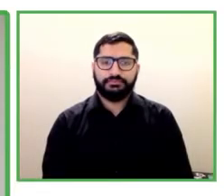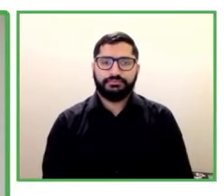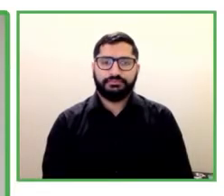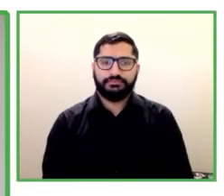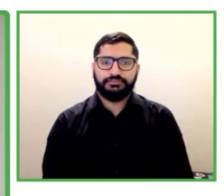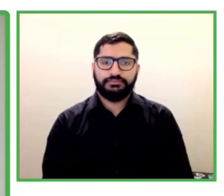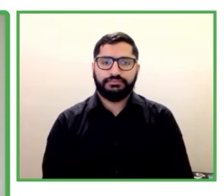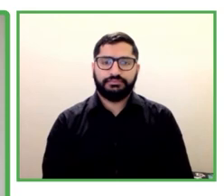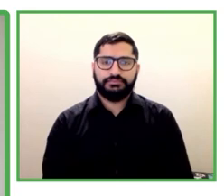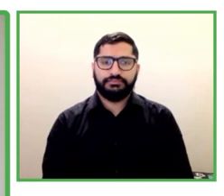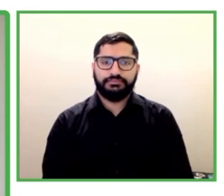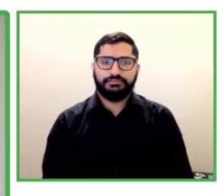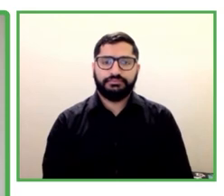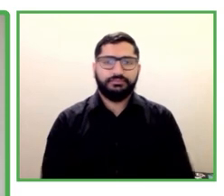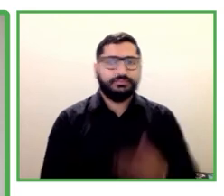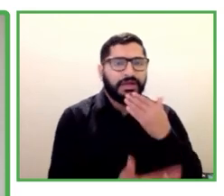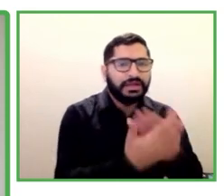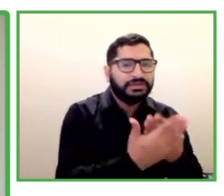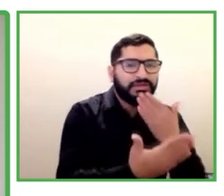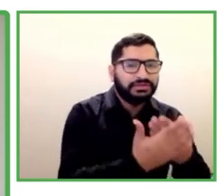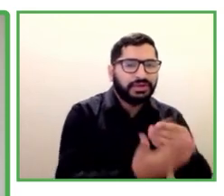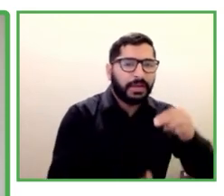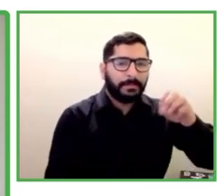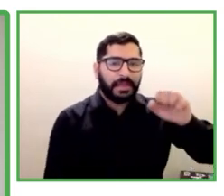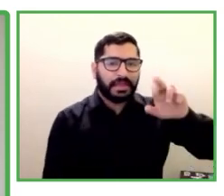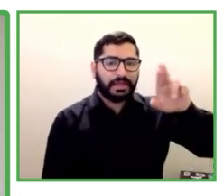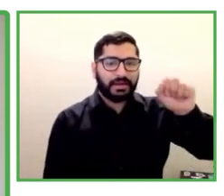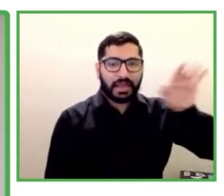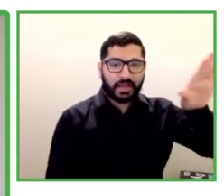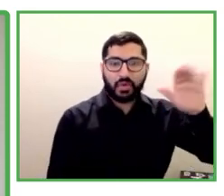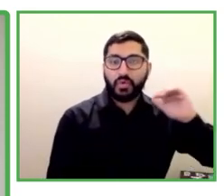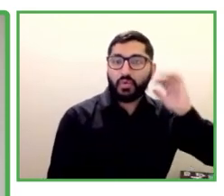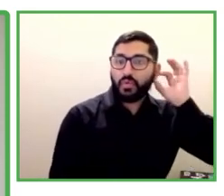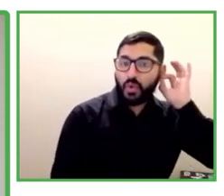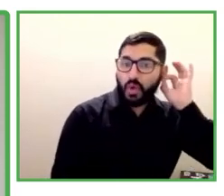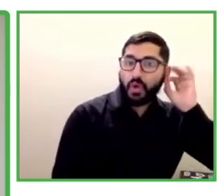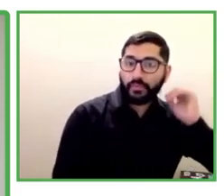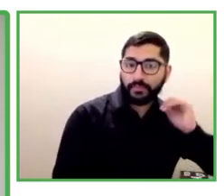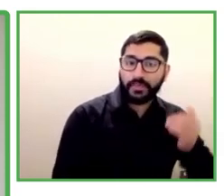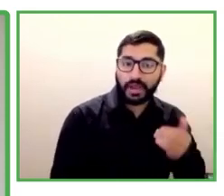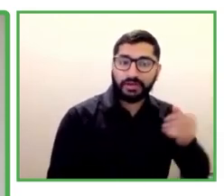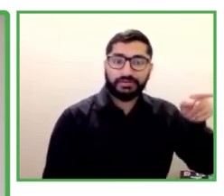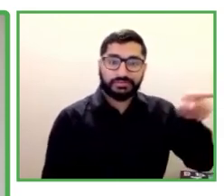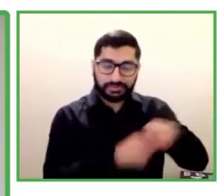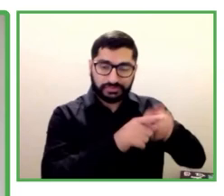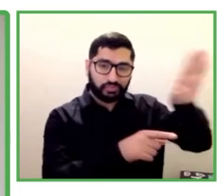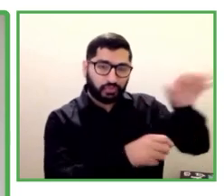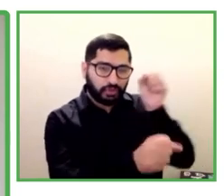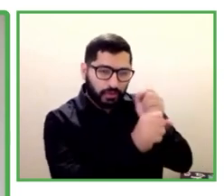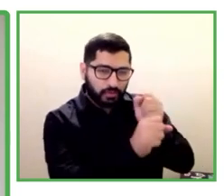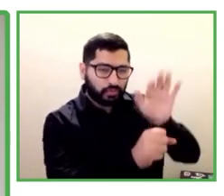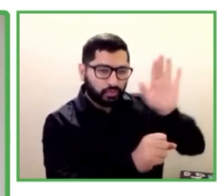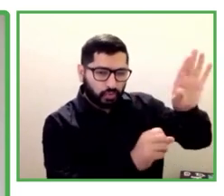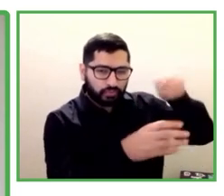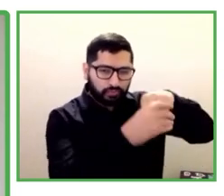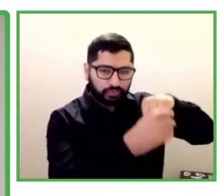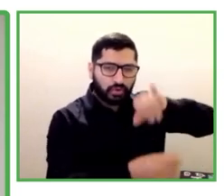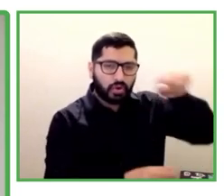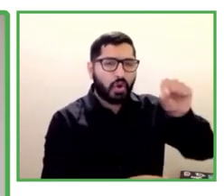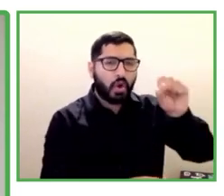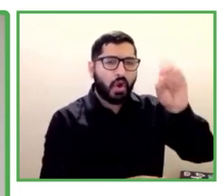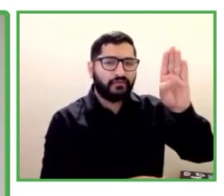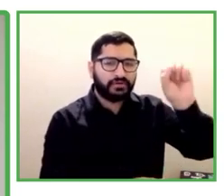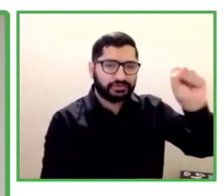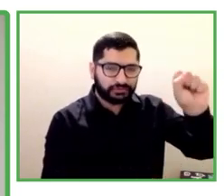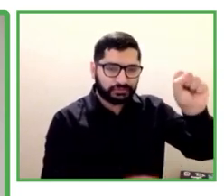Muchas gracias, Mira. Impresionante ver el trabajo que has estado haciendo con Youth for Jobs. Es un programa muy completo. Se ve la